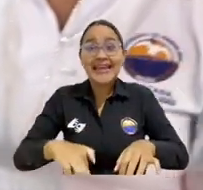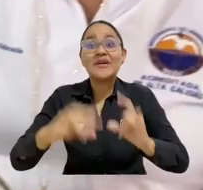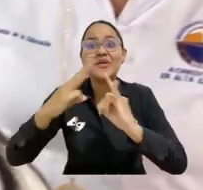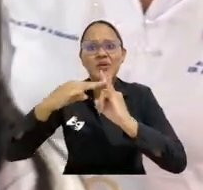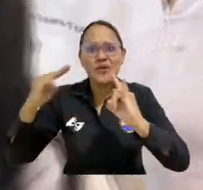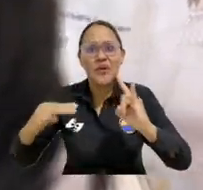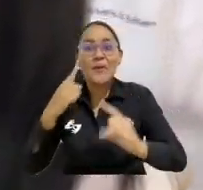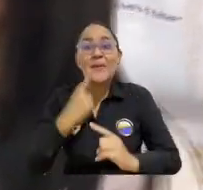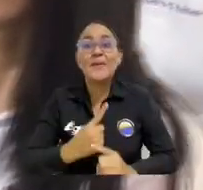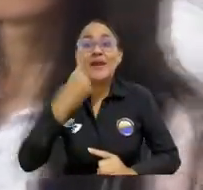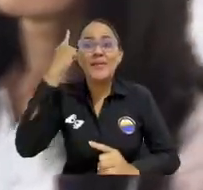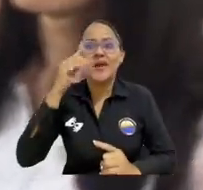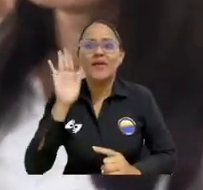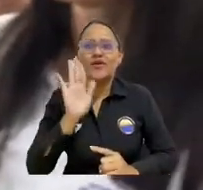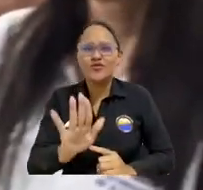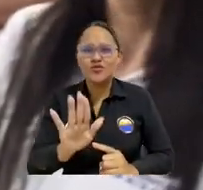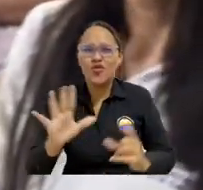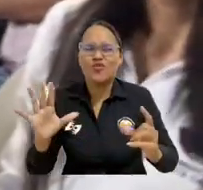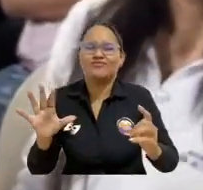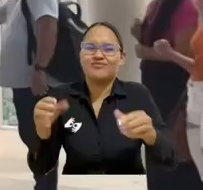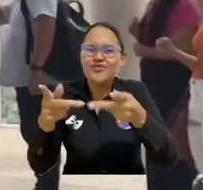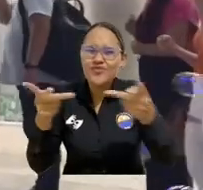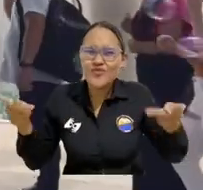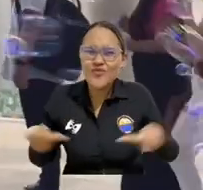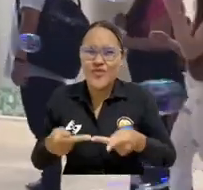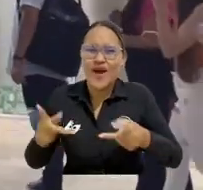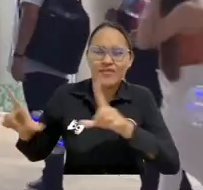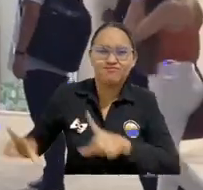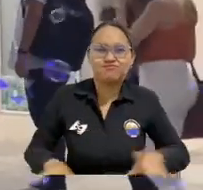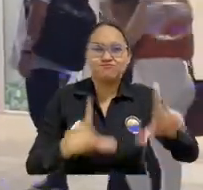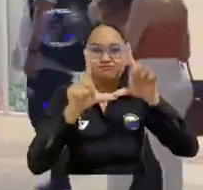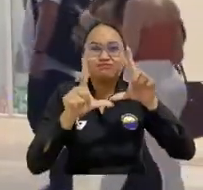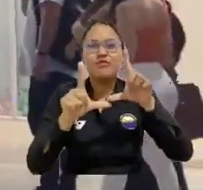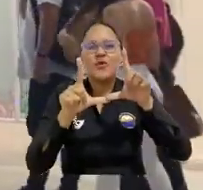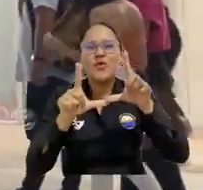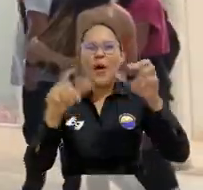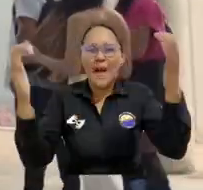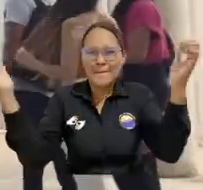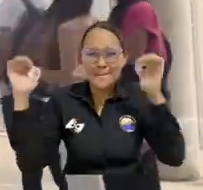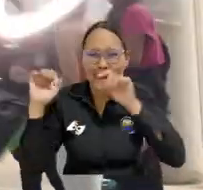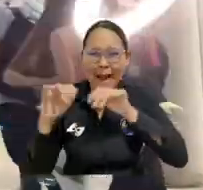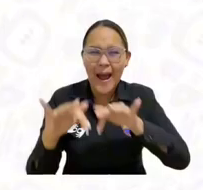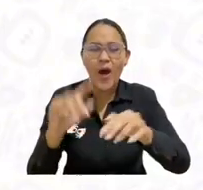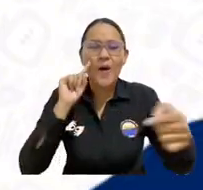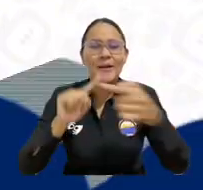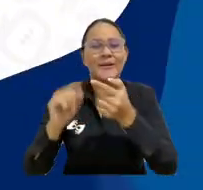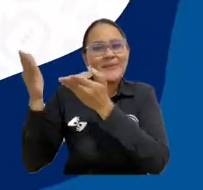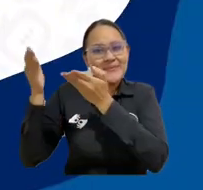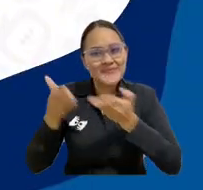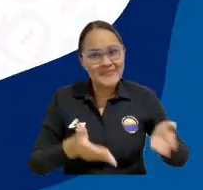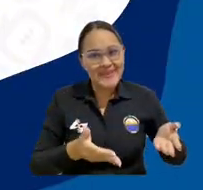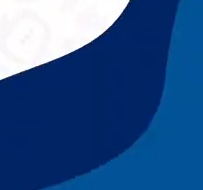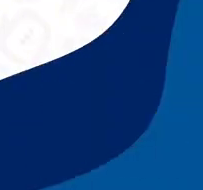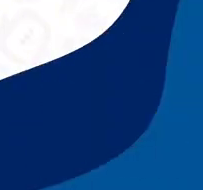vez organiza el Centro de Postgrados y Formación Continua para dar la bienvenida a este ciclo de su vida profesional.